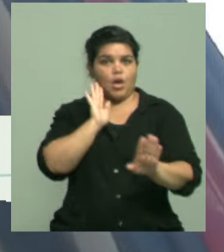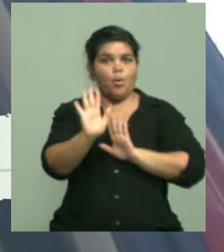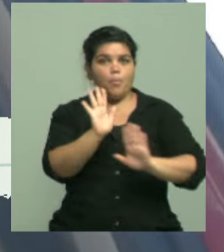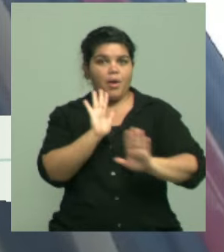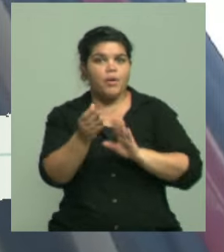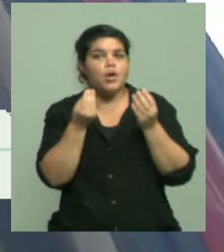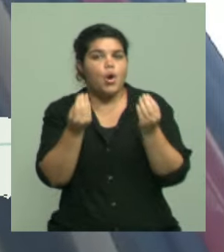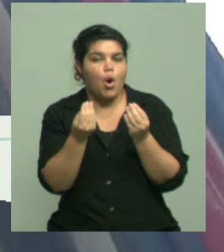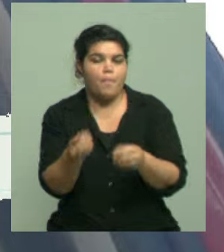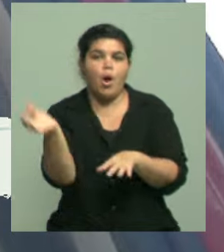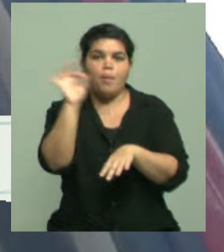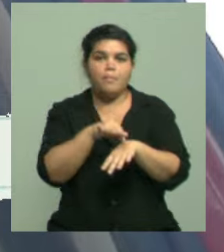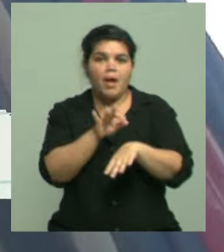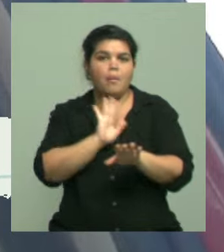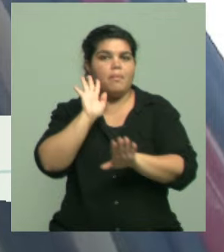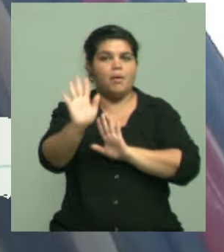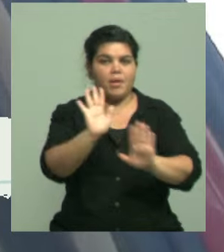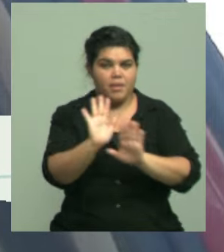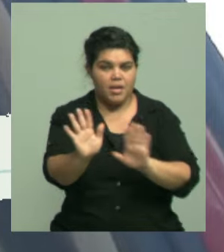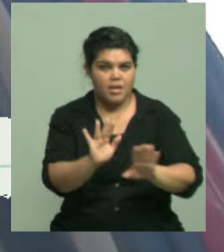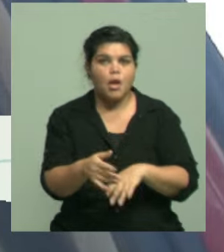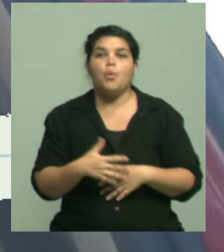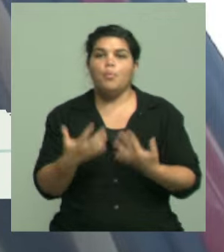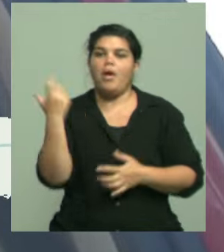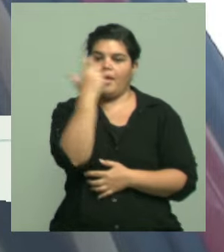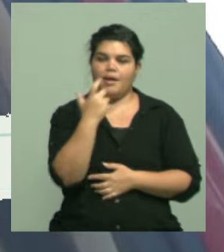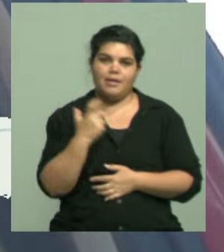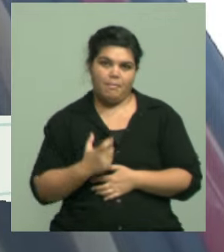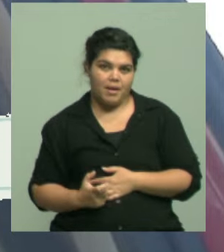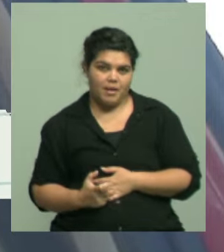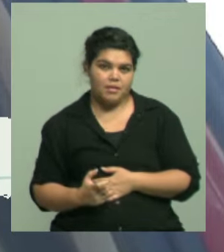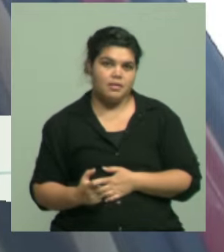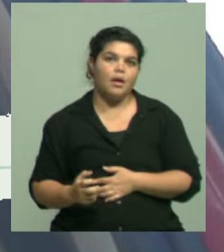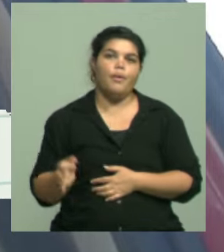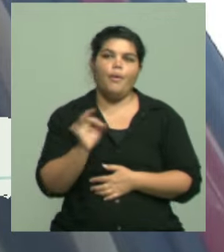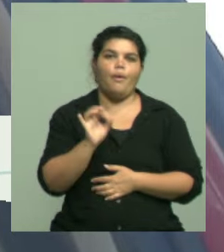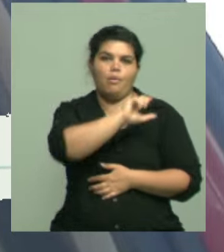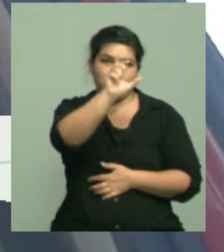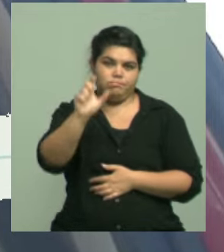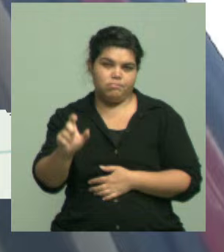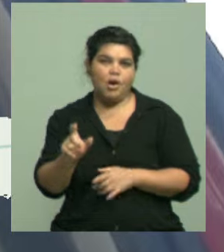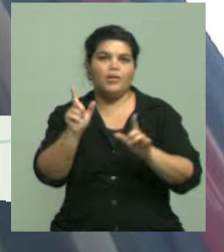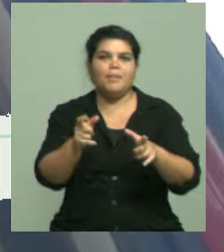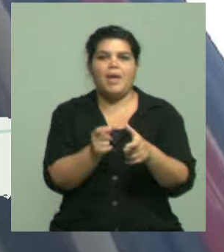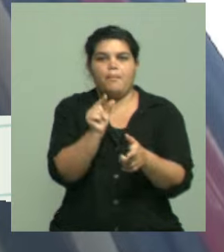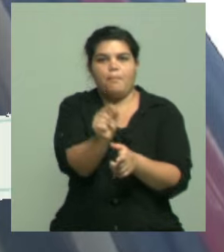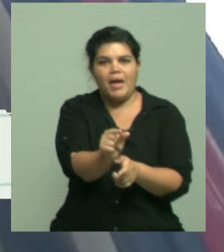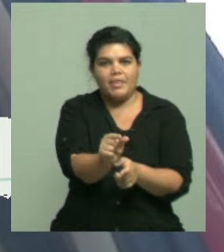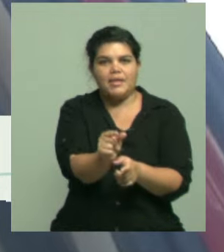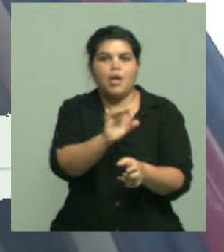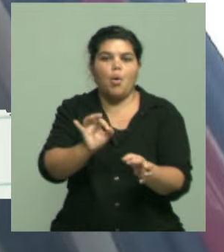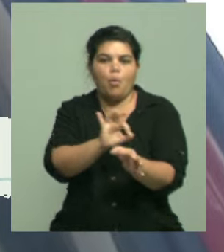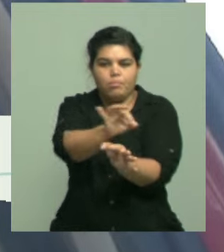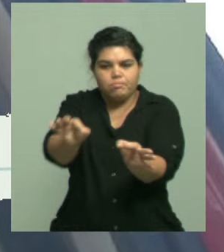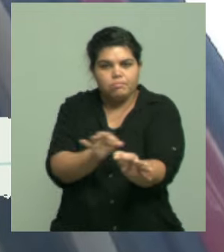evitar las picaduras de los mosquitos, utilizando repelentes y pastillas ambientales o rociadores